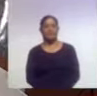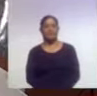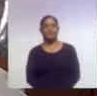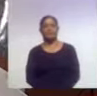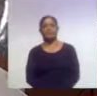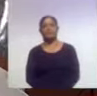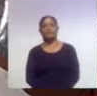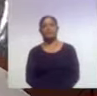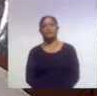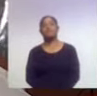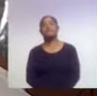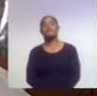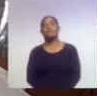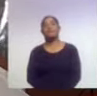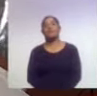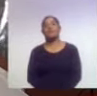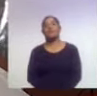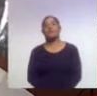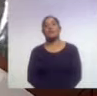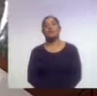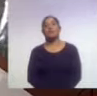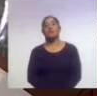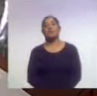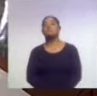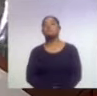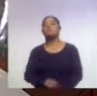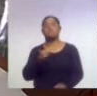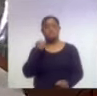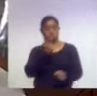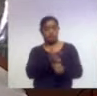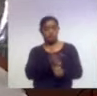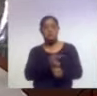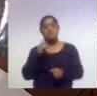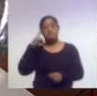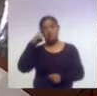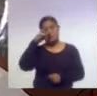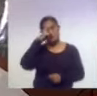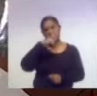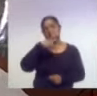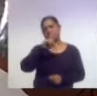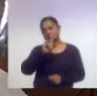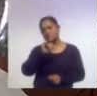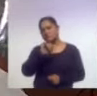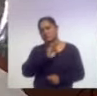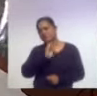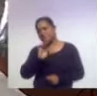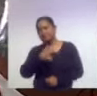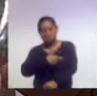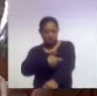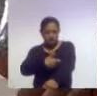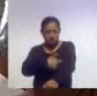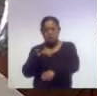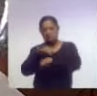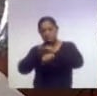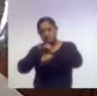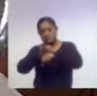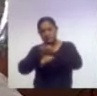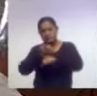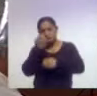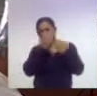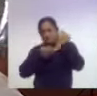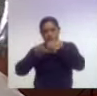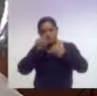Afortunadamente el diagnóstico es complejo, pero sí puede llegar un diagnóstico mediante pruebas de sangre, en la que se terminan algunos